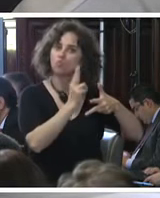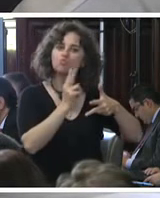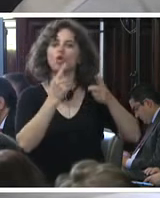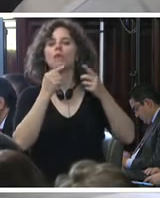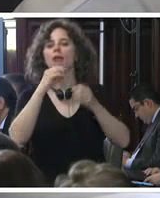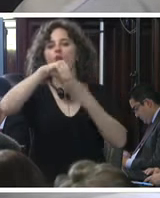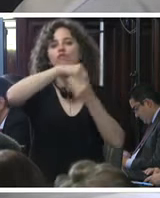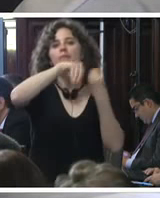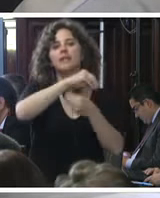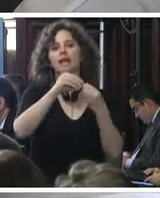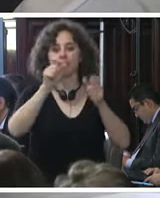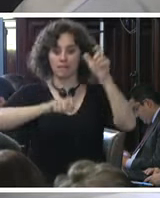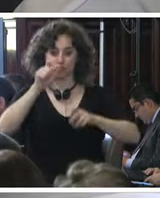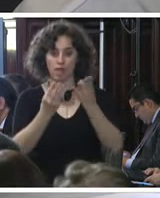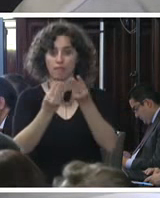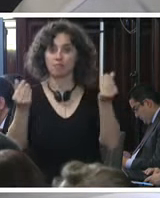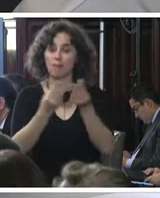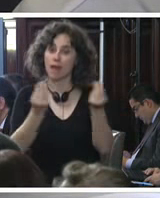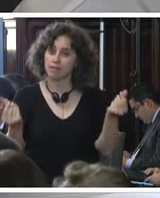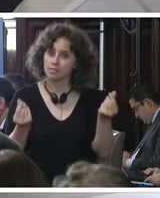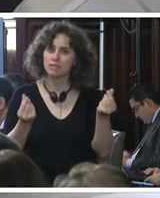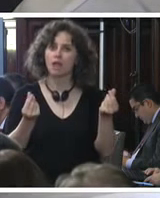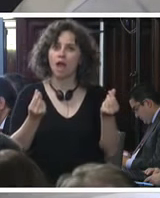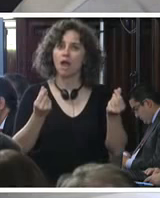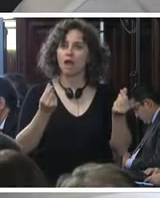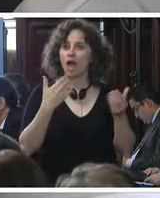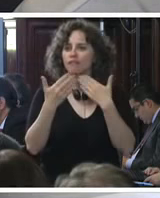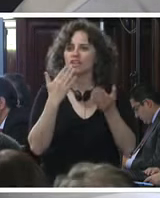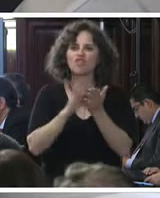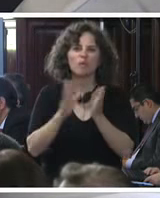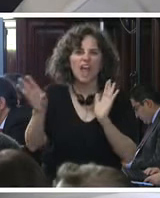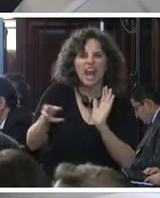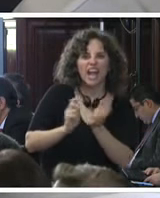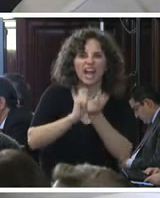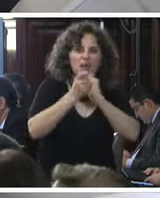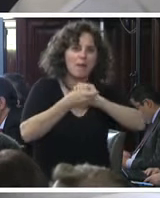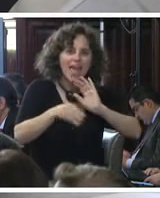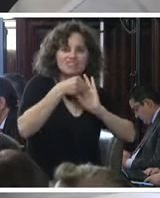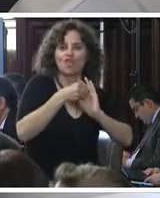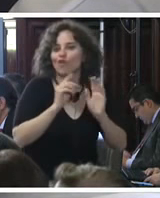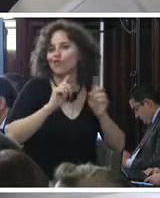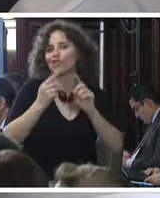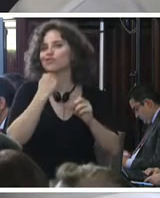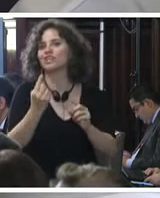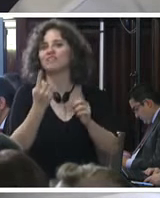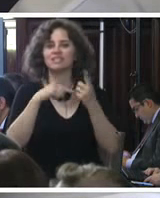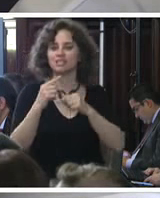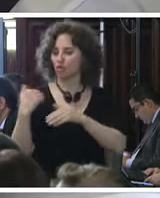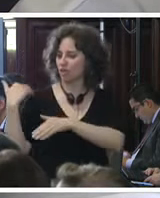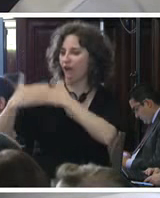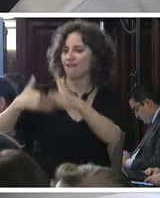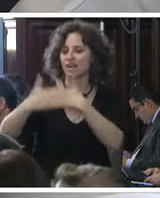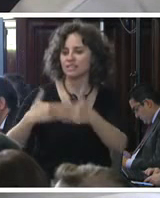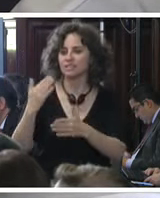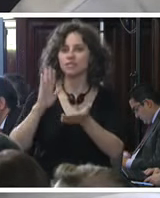familiares de personas desaparecidas hablar de reparación no tiene ningún sentido si no va acompañado de avances sustanciales en los temas